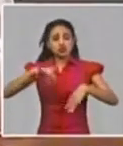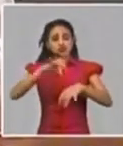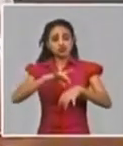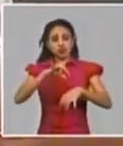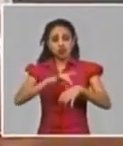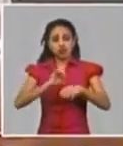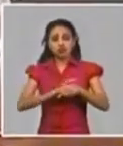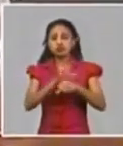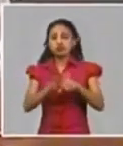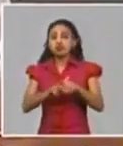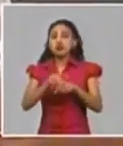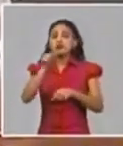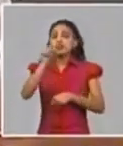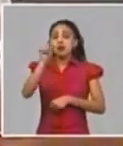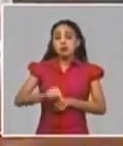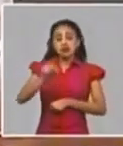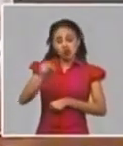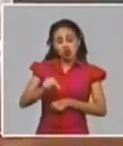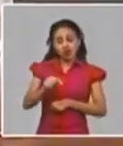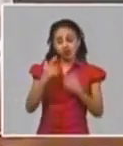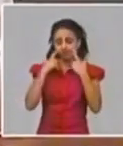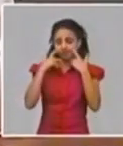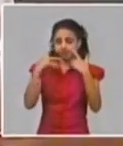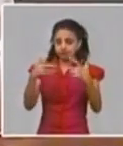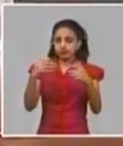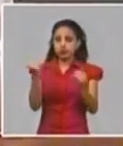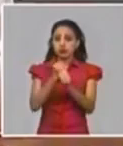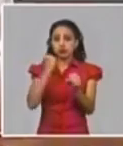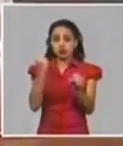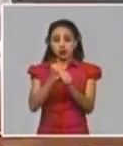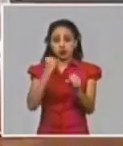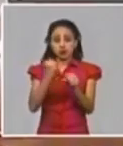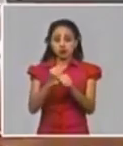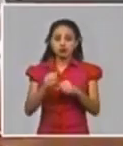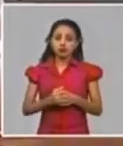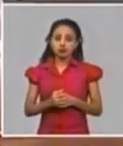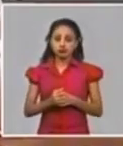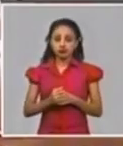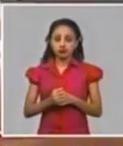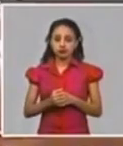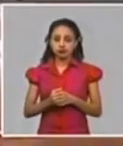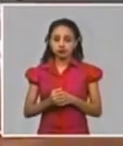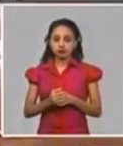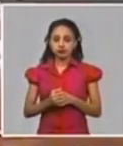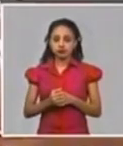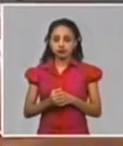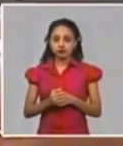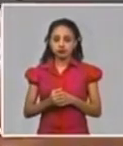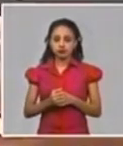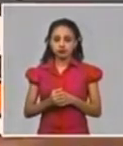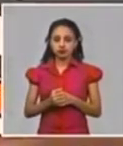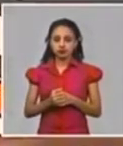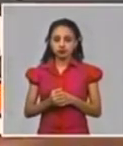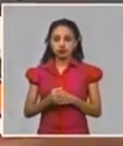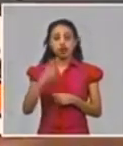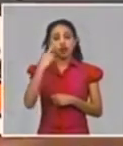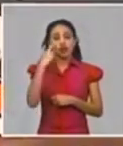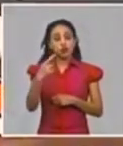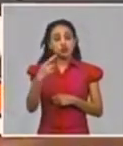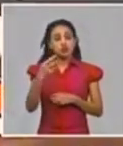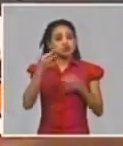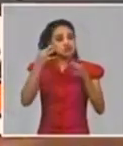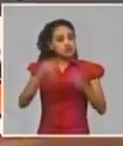ese personal tan valioso para el sistema de salud. Reconocer siempre a los